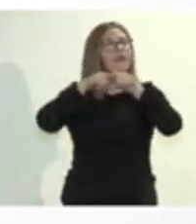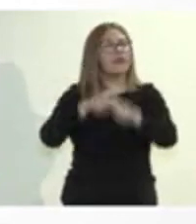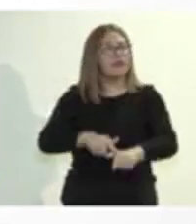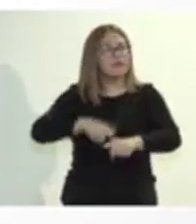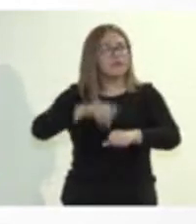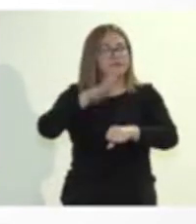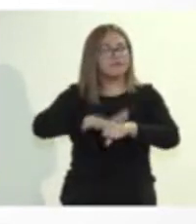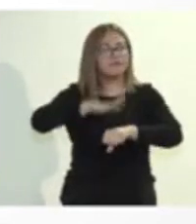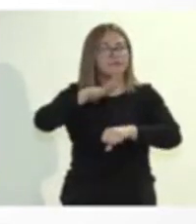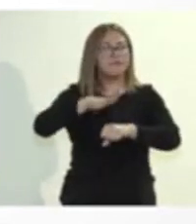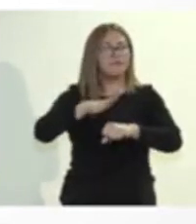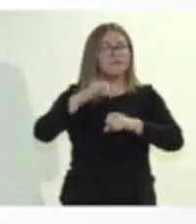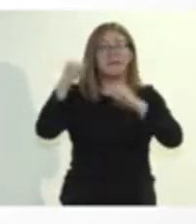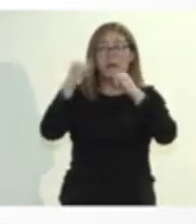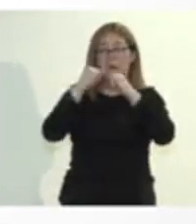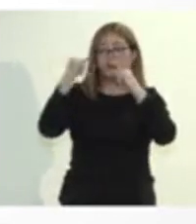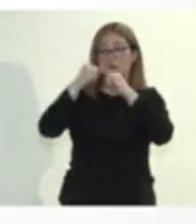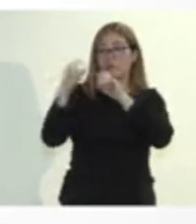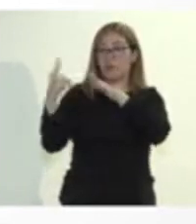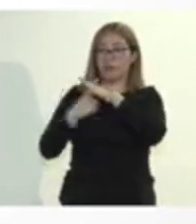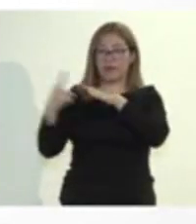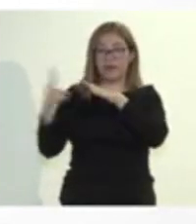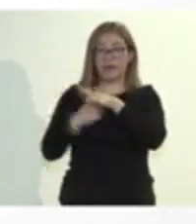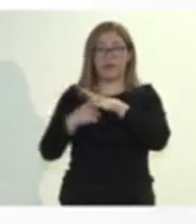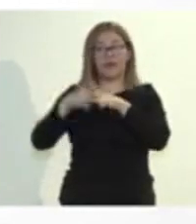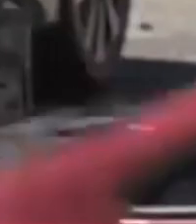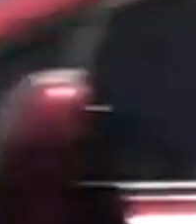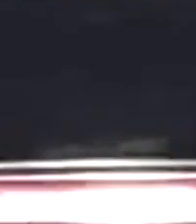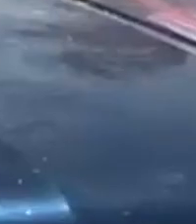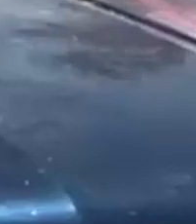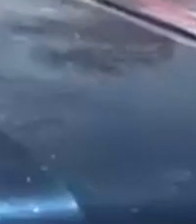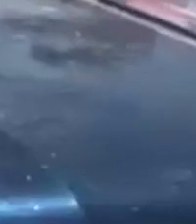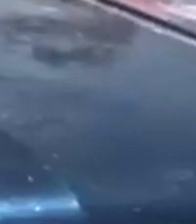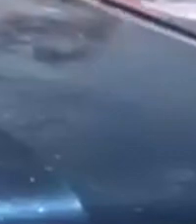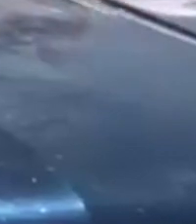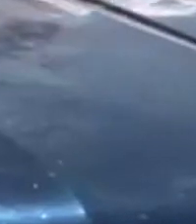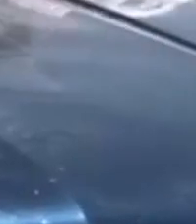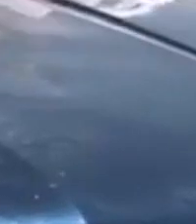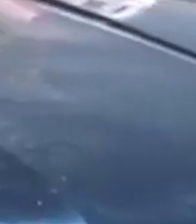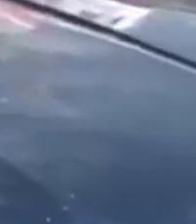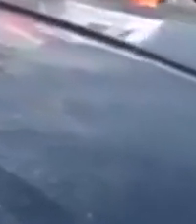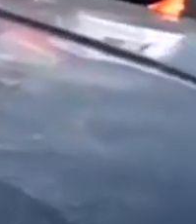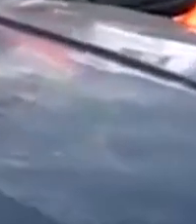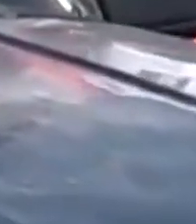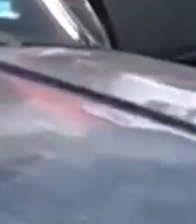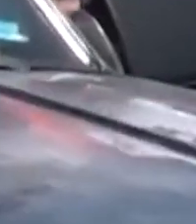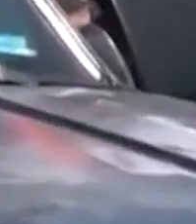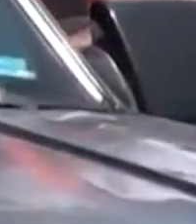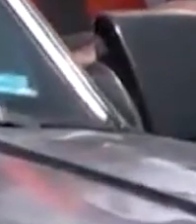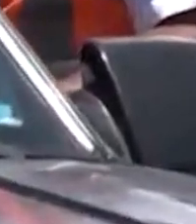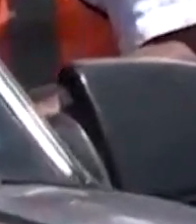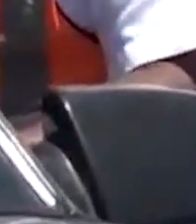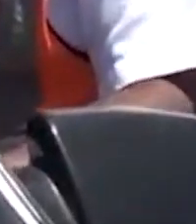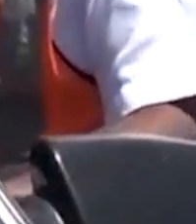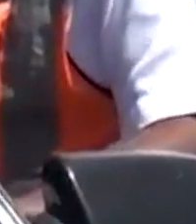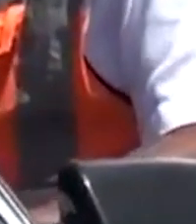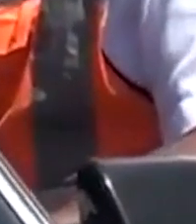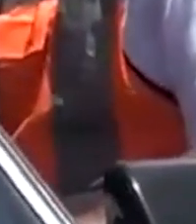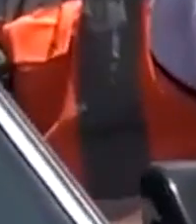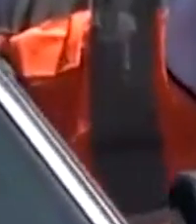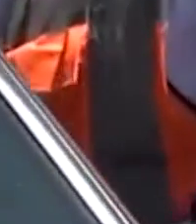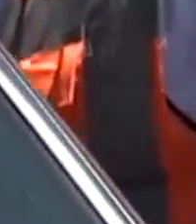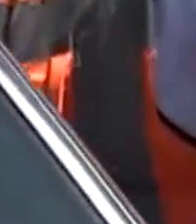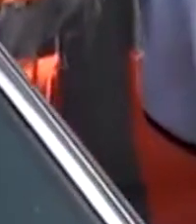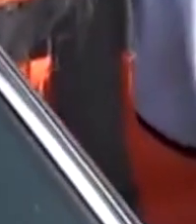anunció las acciones que las autoridades sanitarias llevarán a cabo durante esta nueva fase y que afirman resultarán fundamentales para